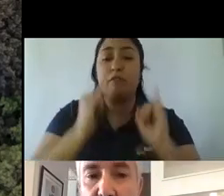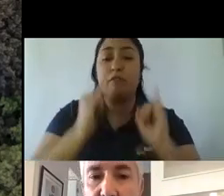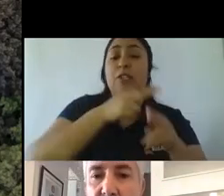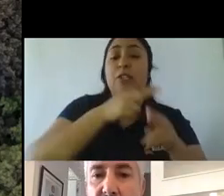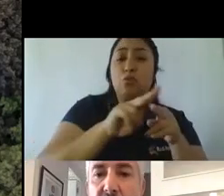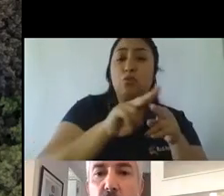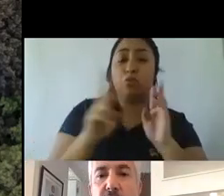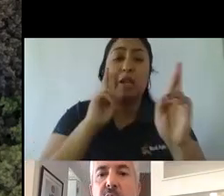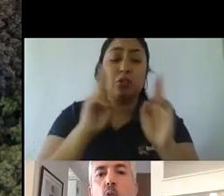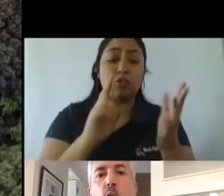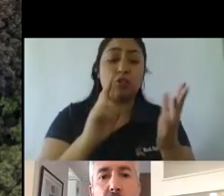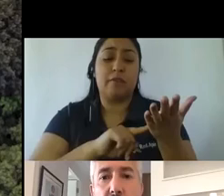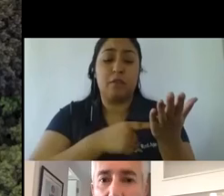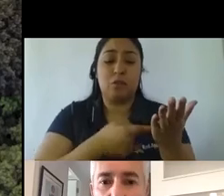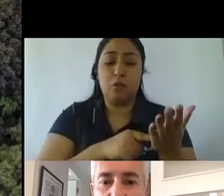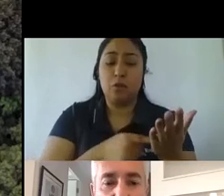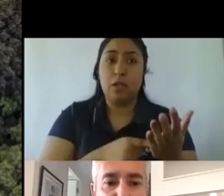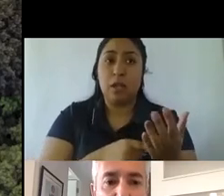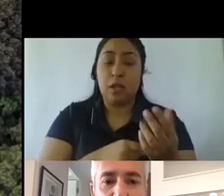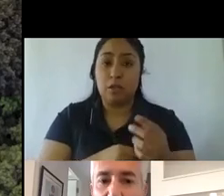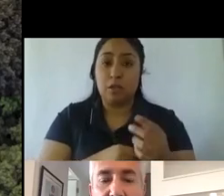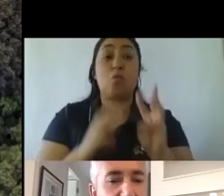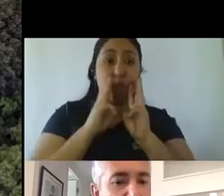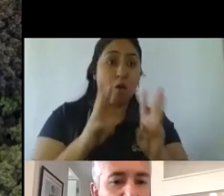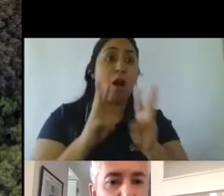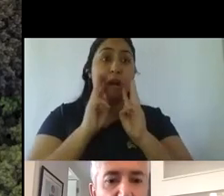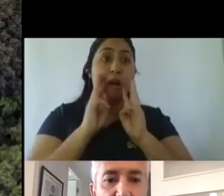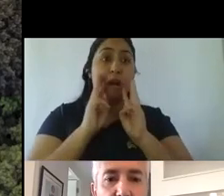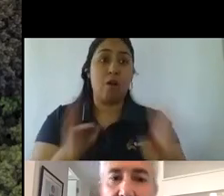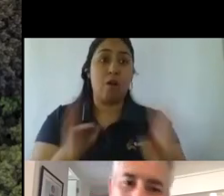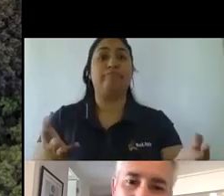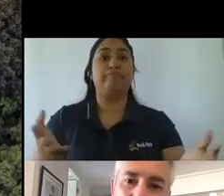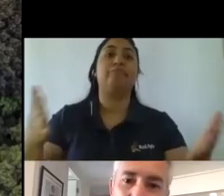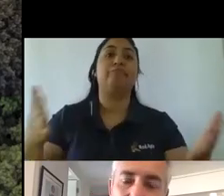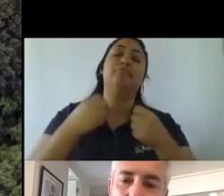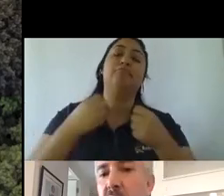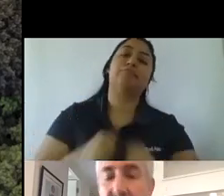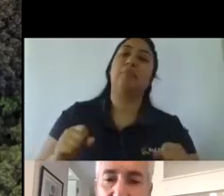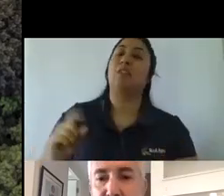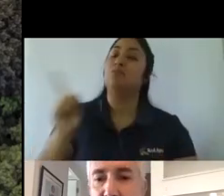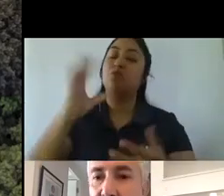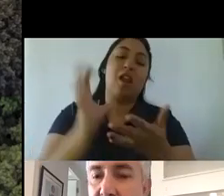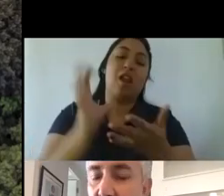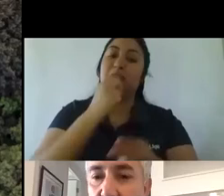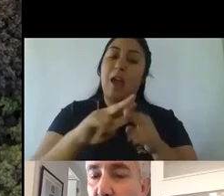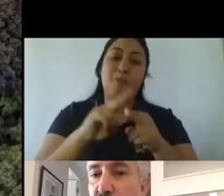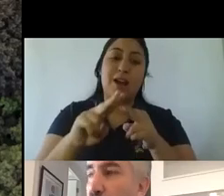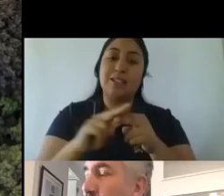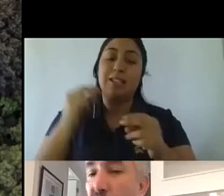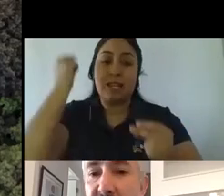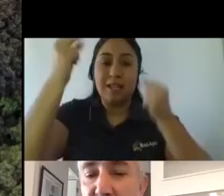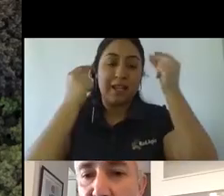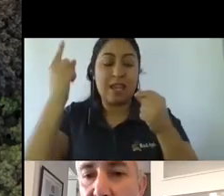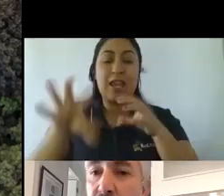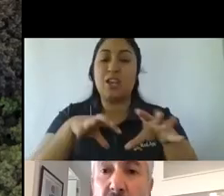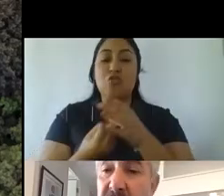tecnología y tú decís, wow, fregamos, o sea, no alcanzamos a hacer la innovación, estaba haciendo gestión y alguien me hizo disrupción y